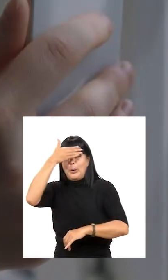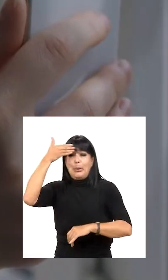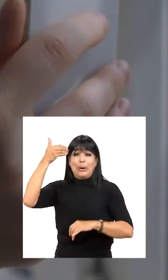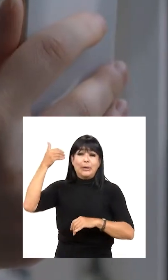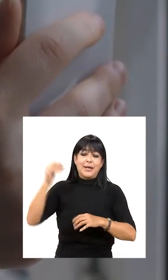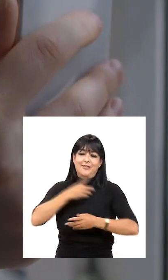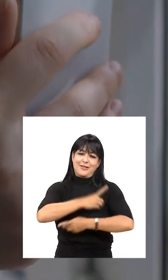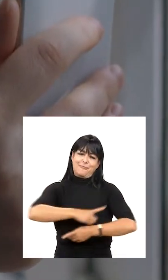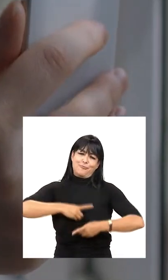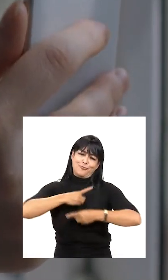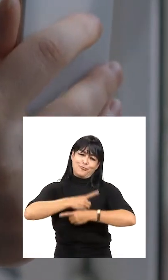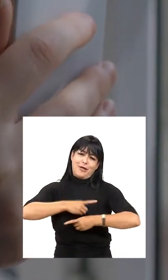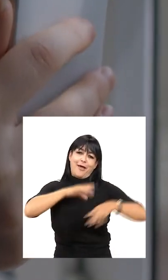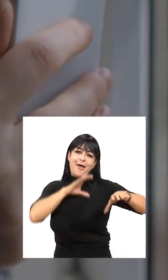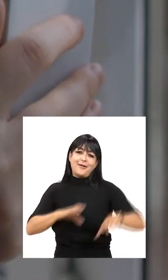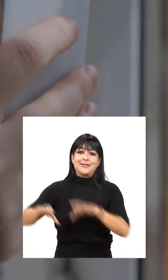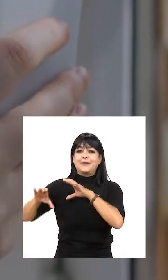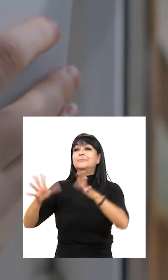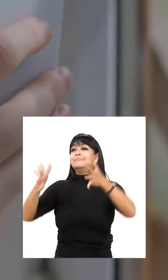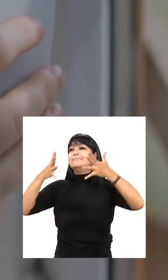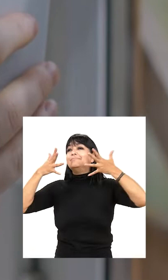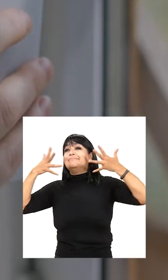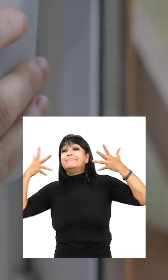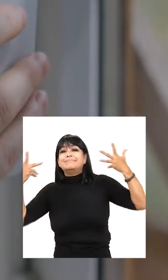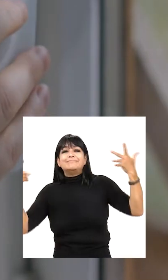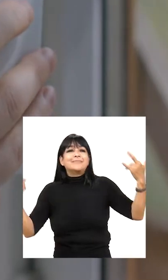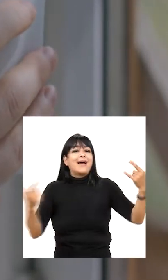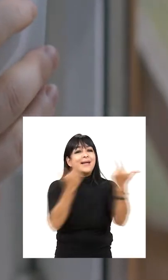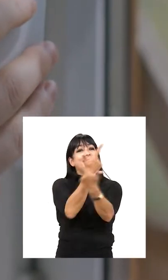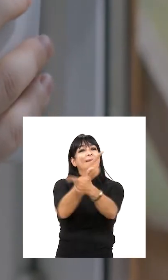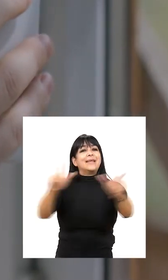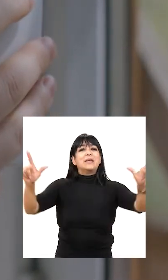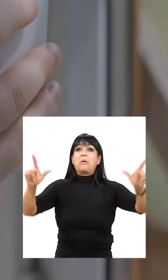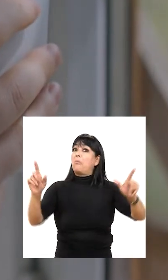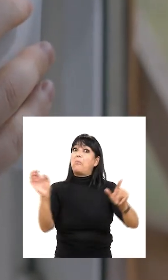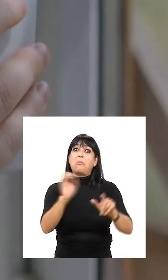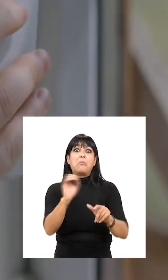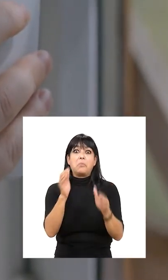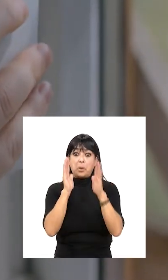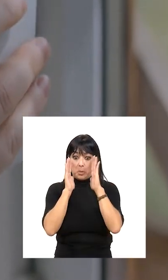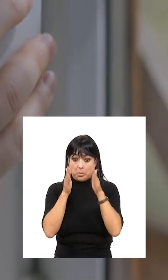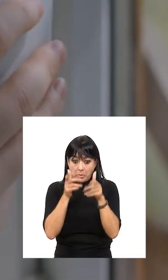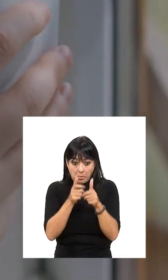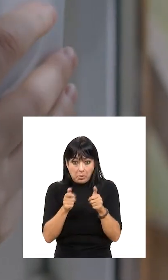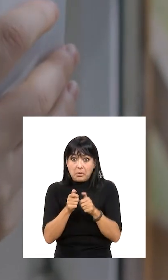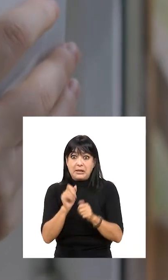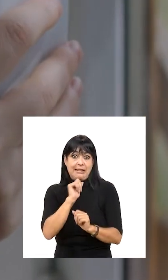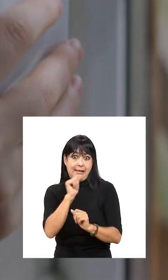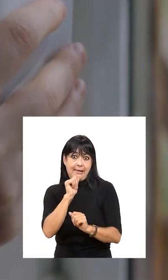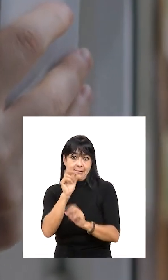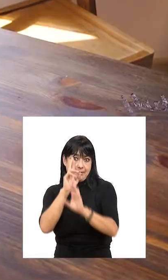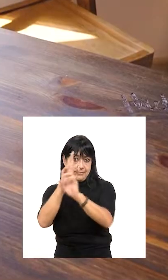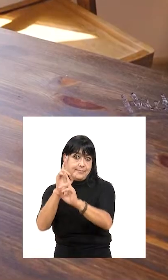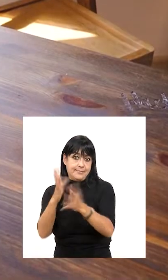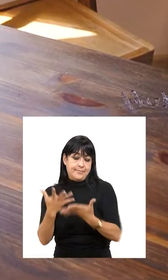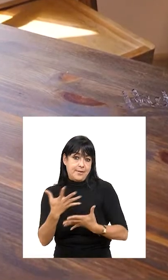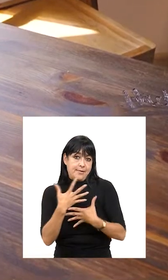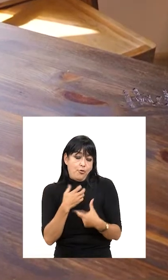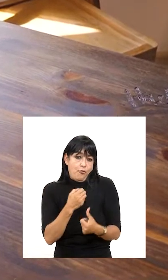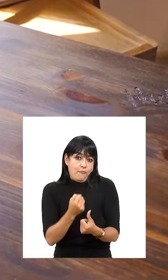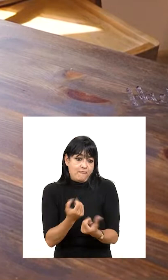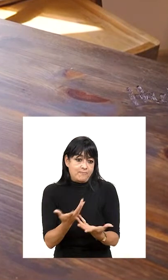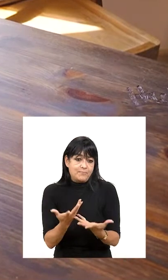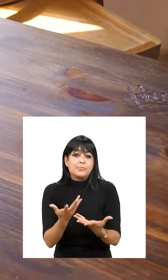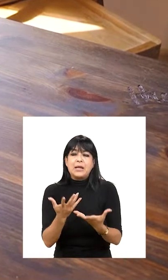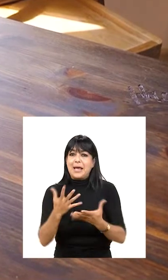Nos hemos olvidado de disfrutar de actividades al aire libre y nos hemos convertido en irrespetuosos. Somos